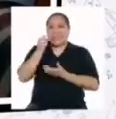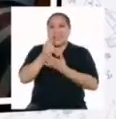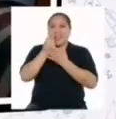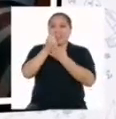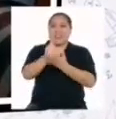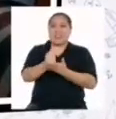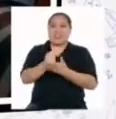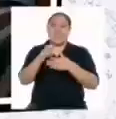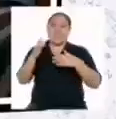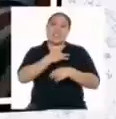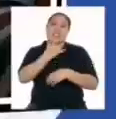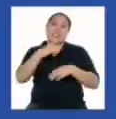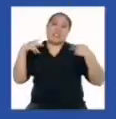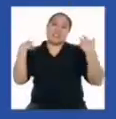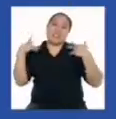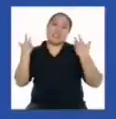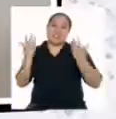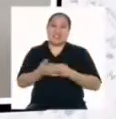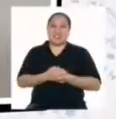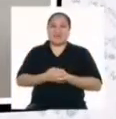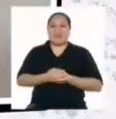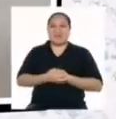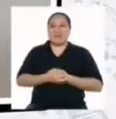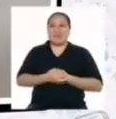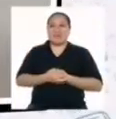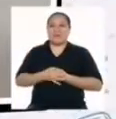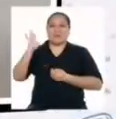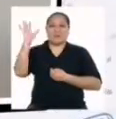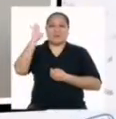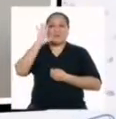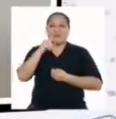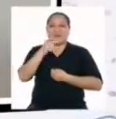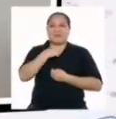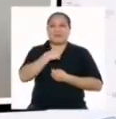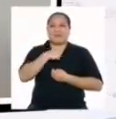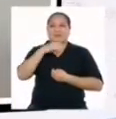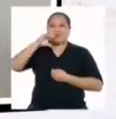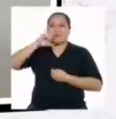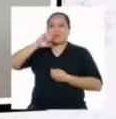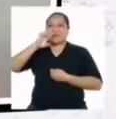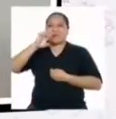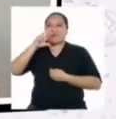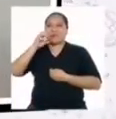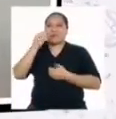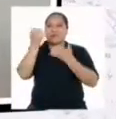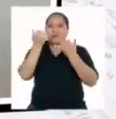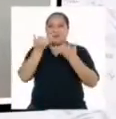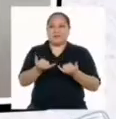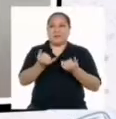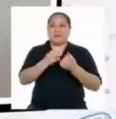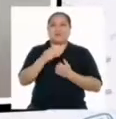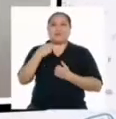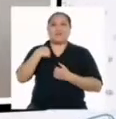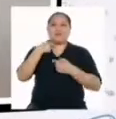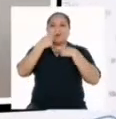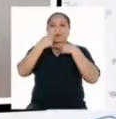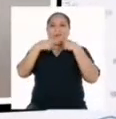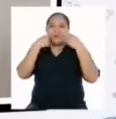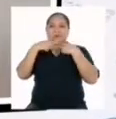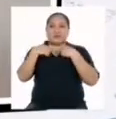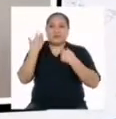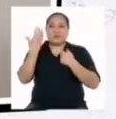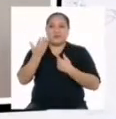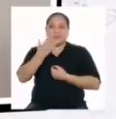le ayuda a estar más feliz y motivada. Hola, soy Cielo. Y hoy te voy a contar